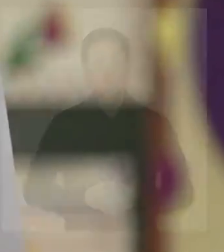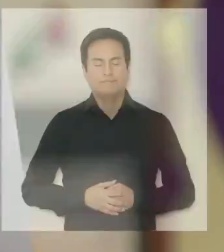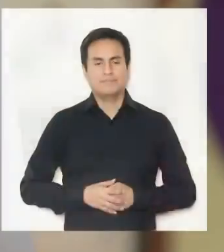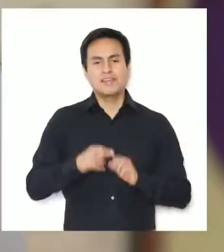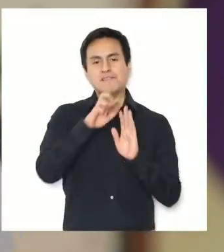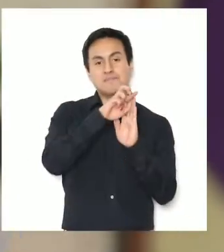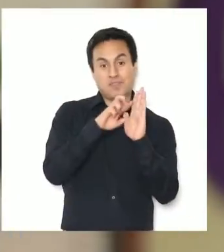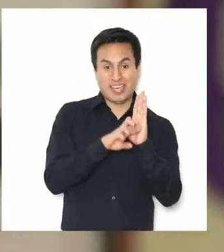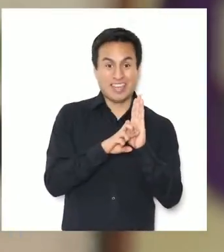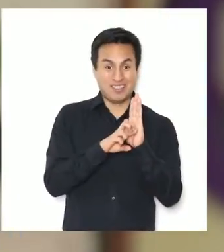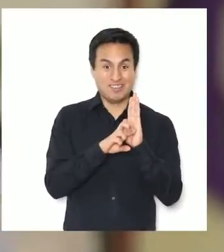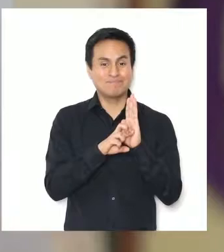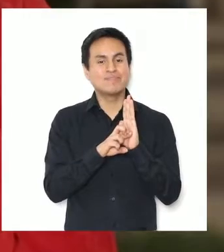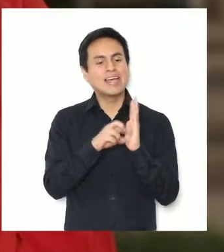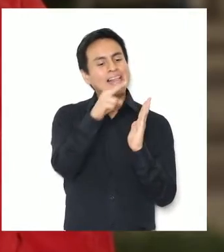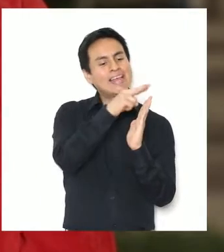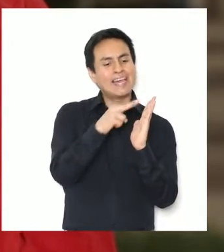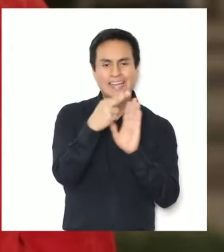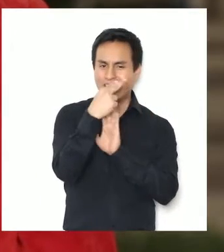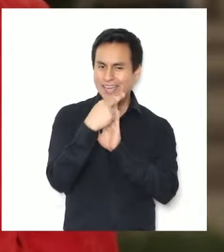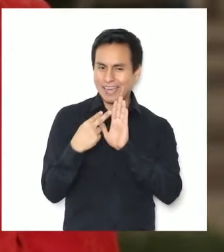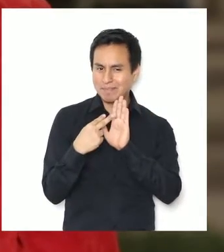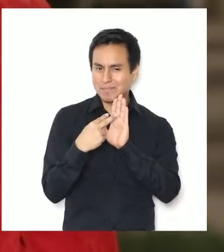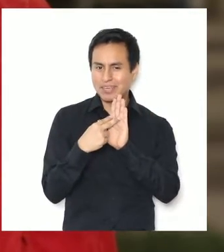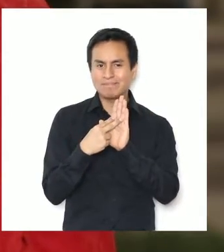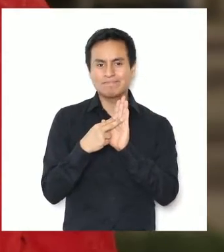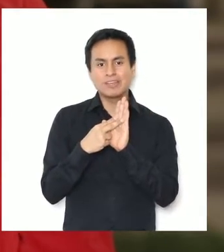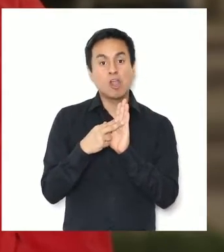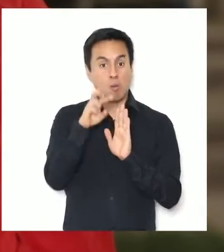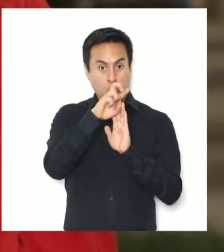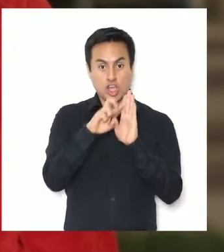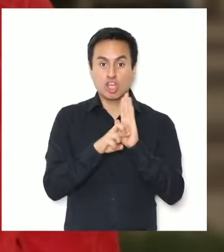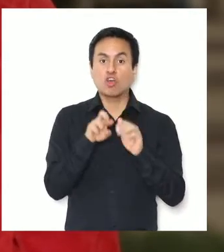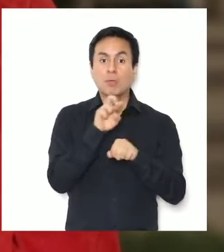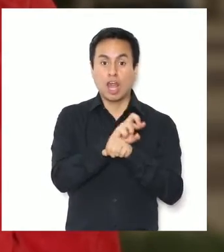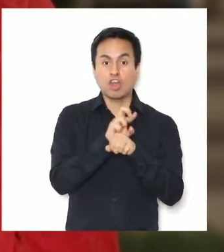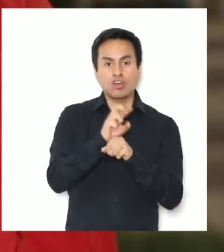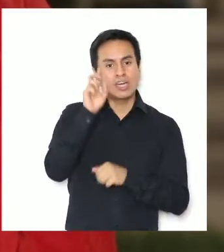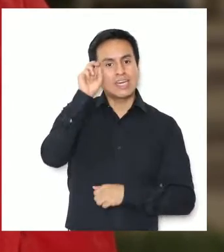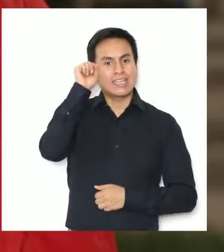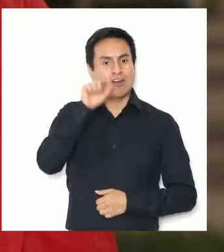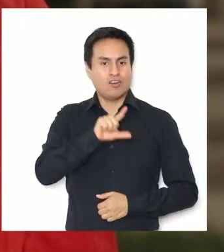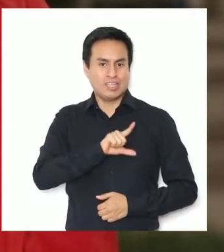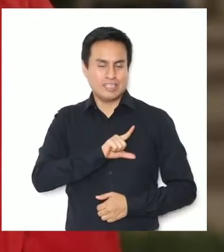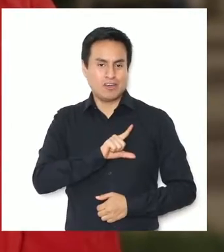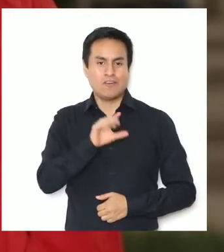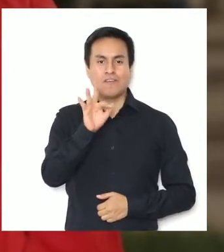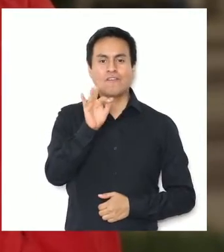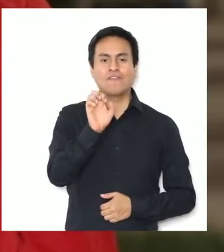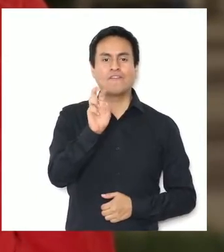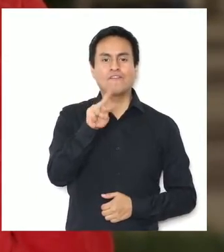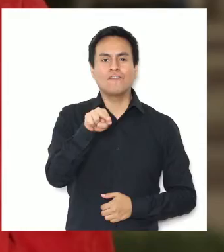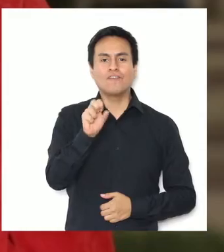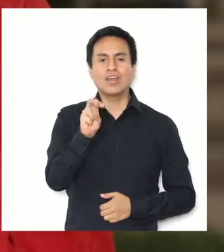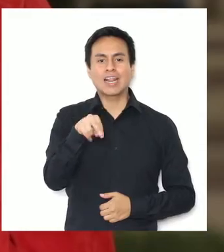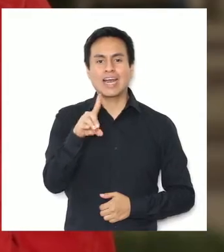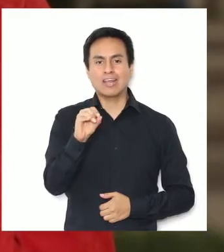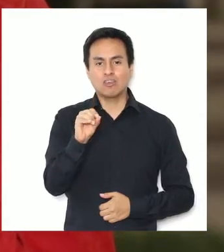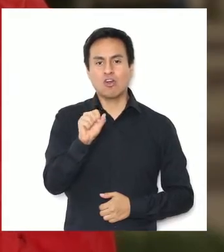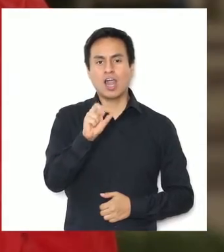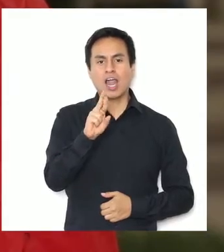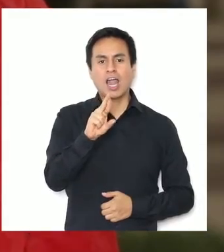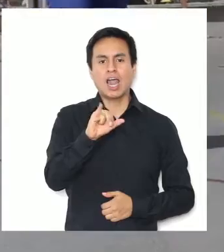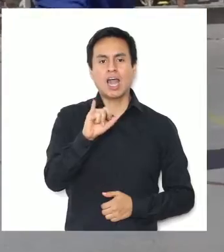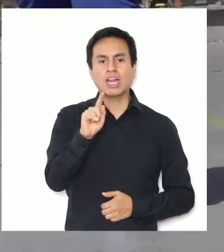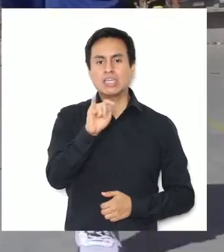El proyecto Leer para Leerme, un proyecto pedagógico que se ha gestado en el Liceo Fernando Aristía